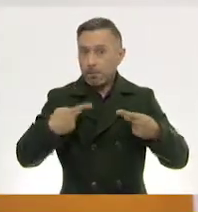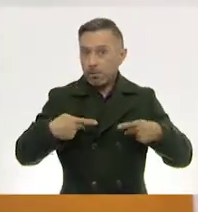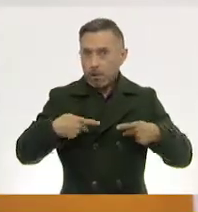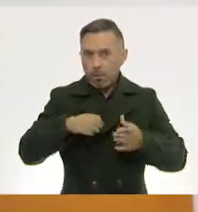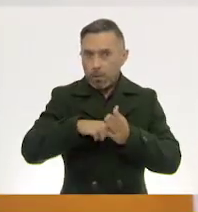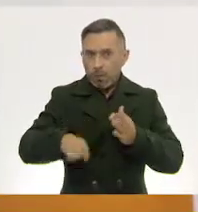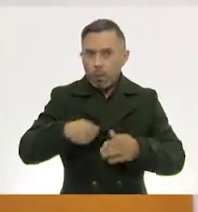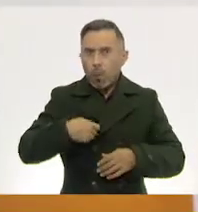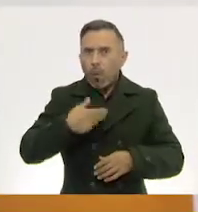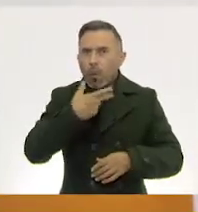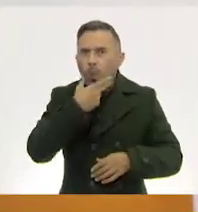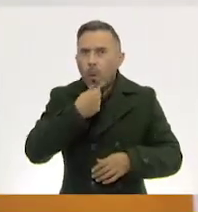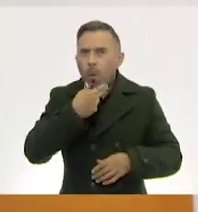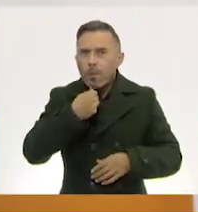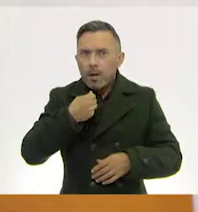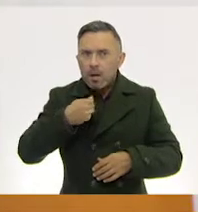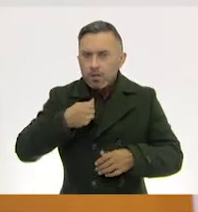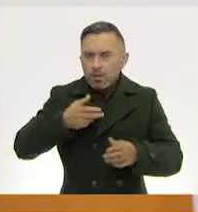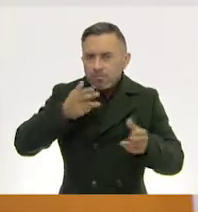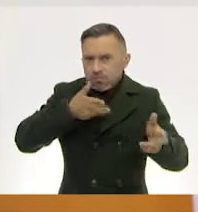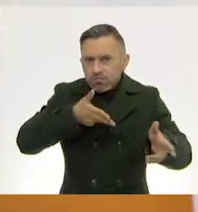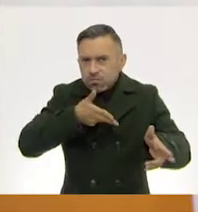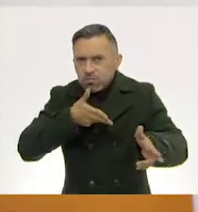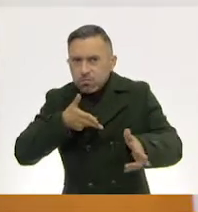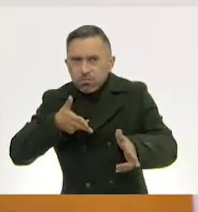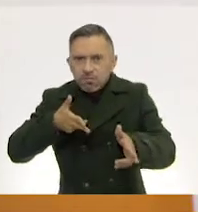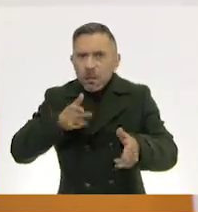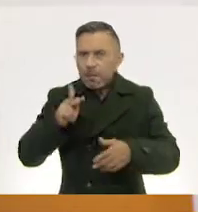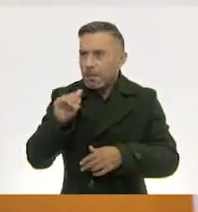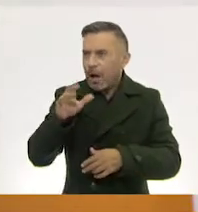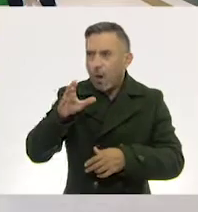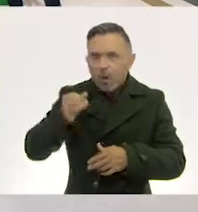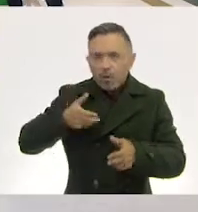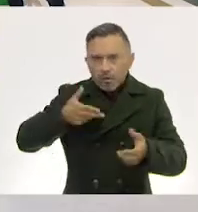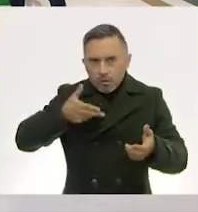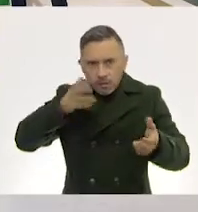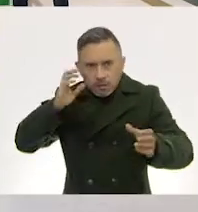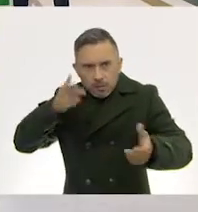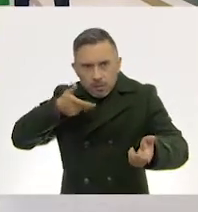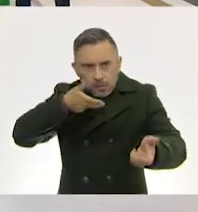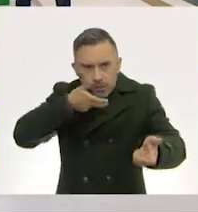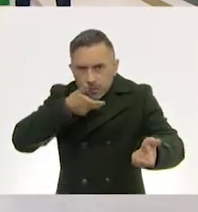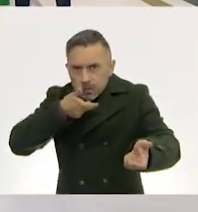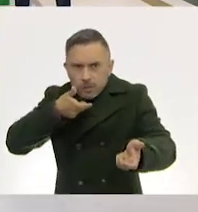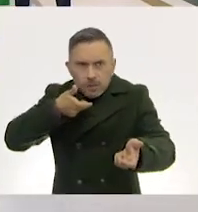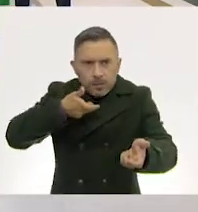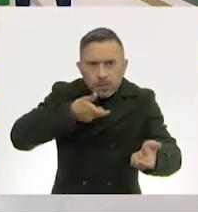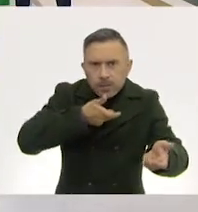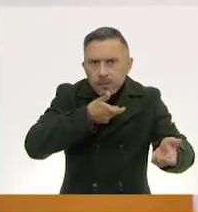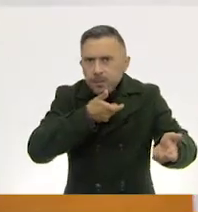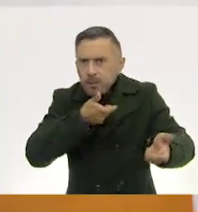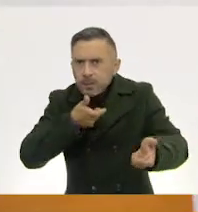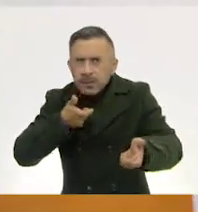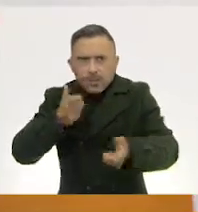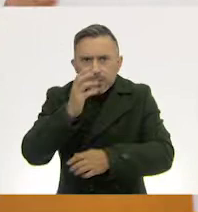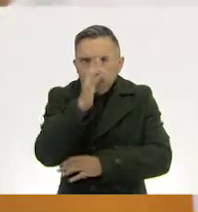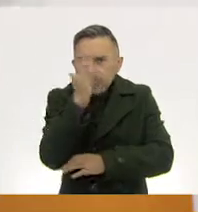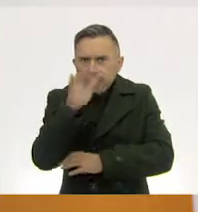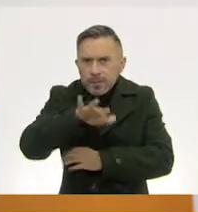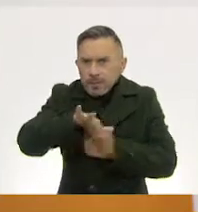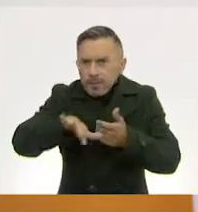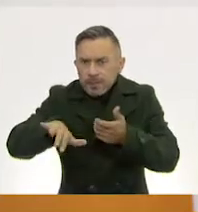cazador, ¿no? Que hizo el maestro Paco, ¿no? Íbamos cazando Iban entre la maleza Así Entonces, ¿cómo fue ese movimiento? Ah